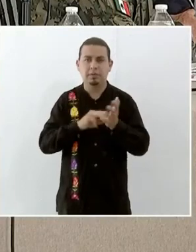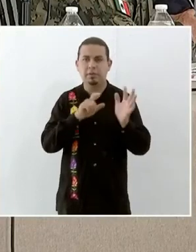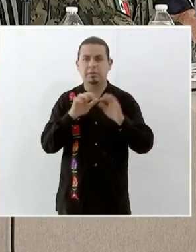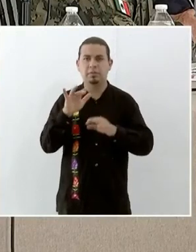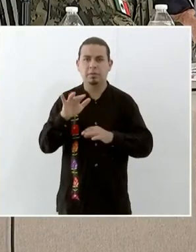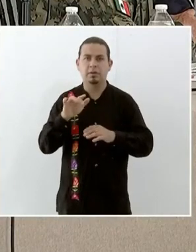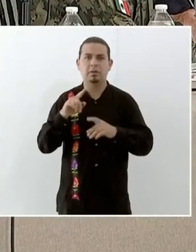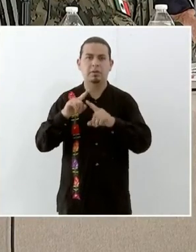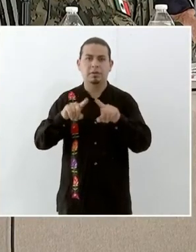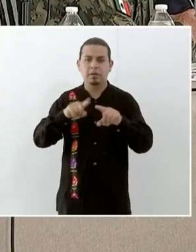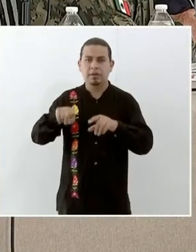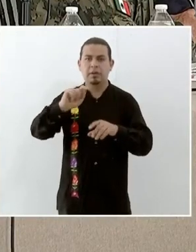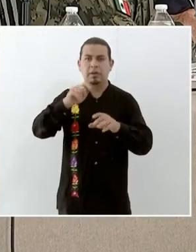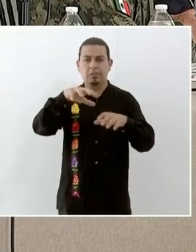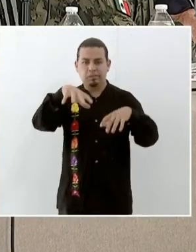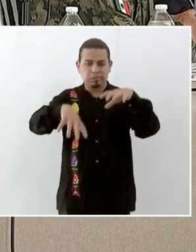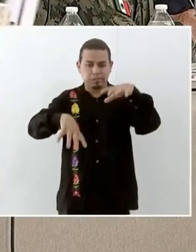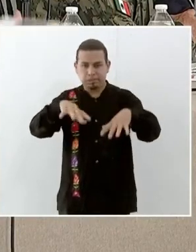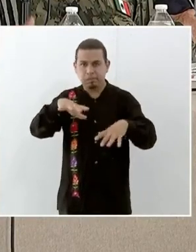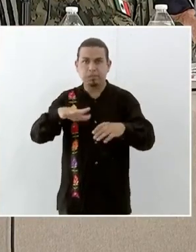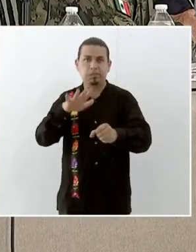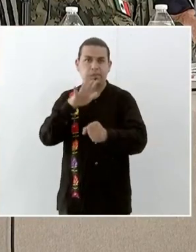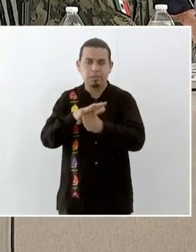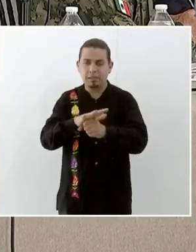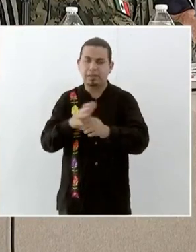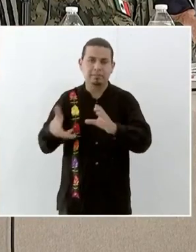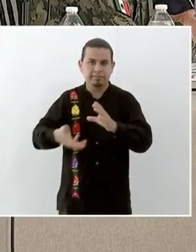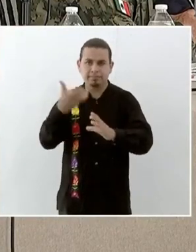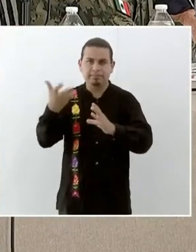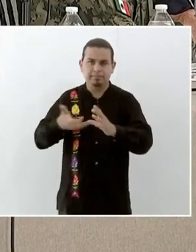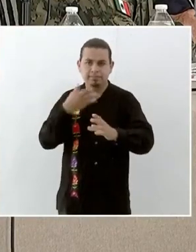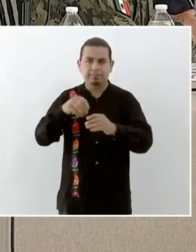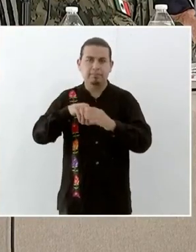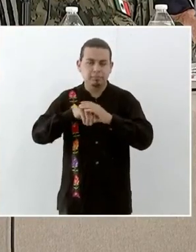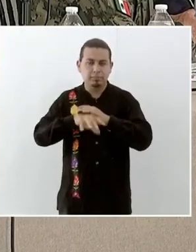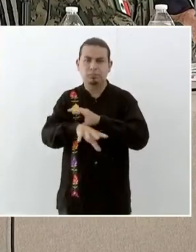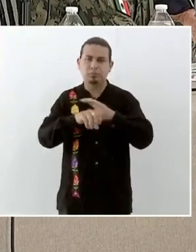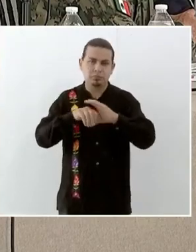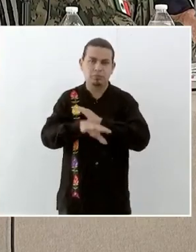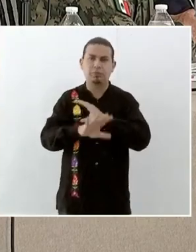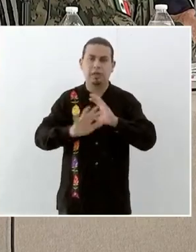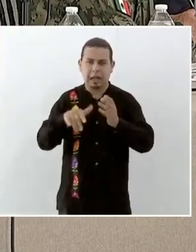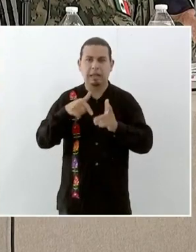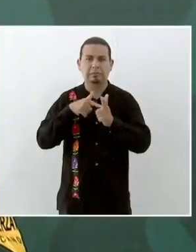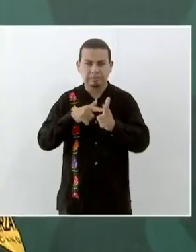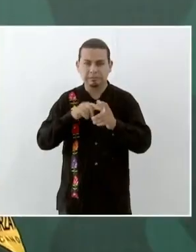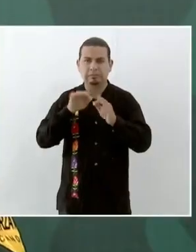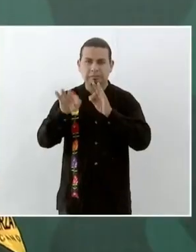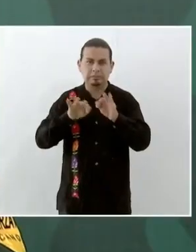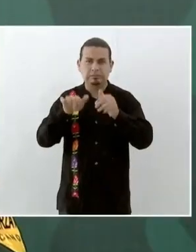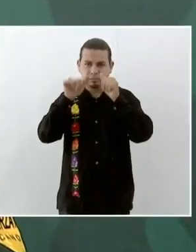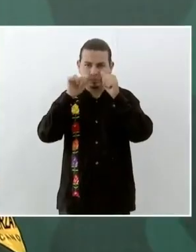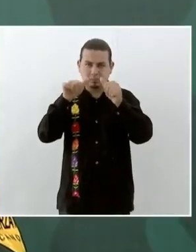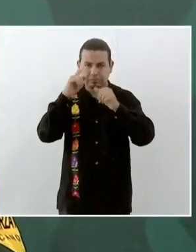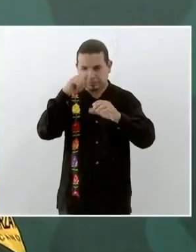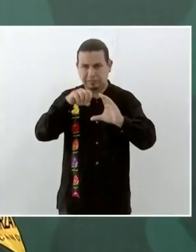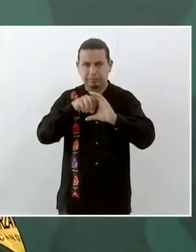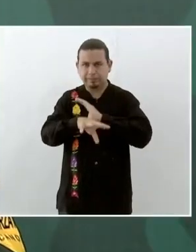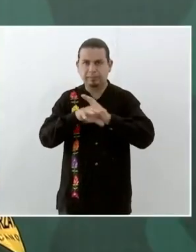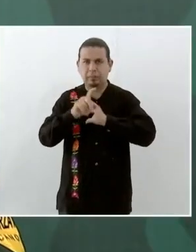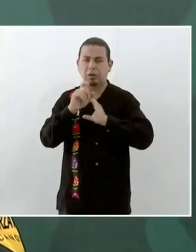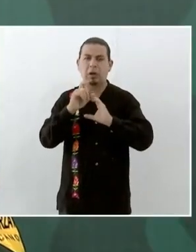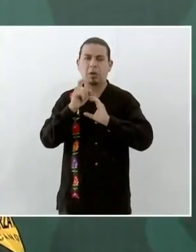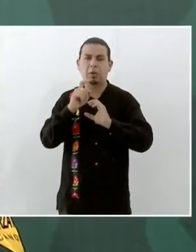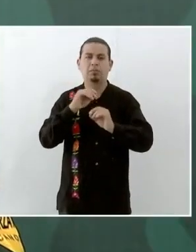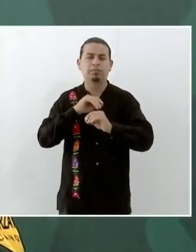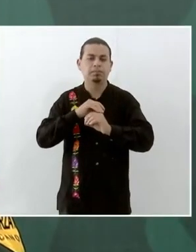lineales de desasolve de la red de drenaje. Se continúa trabajando en este aspecto. En la